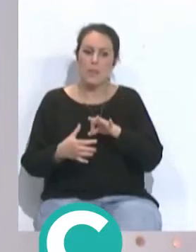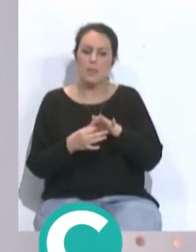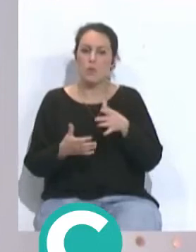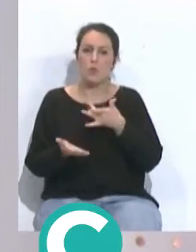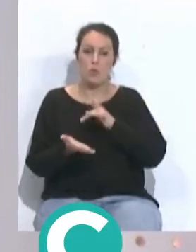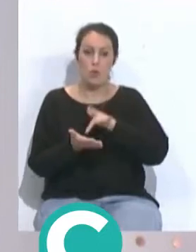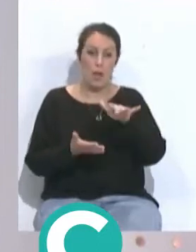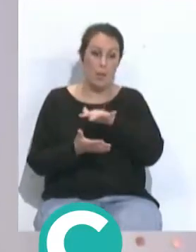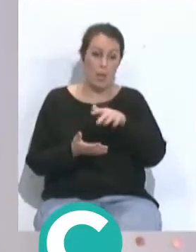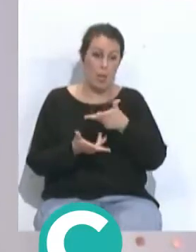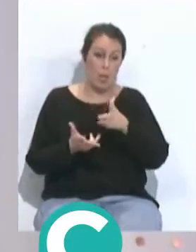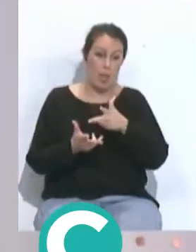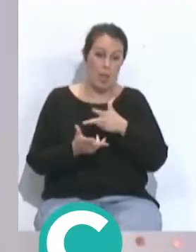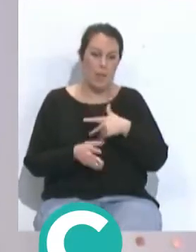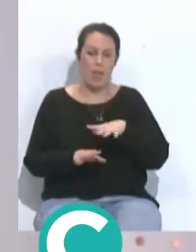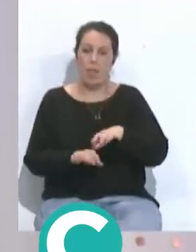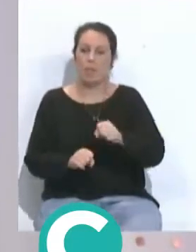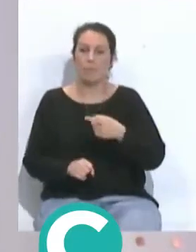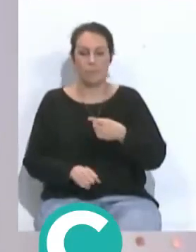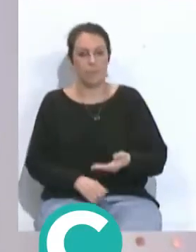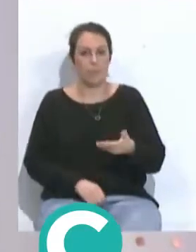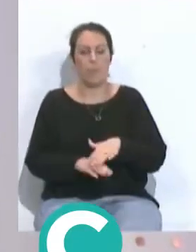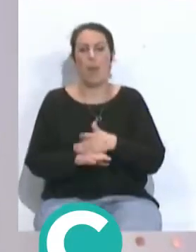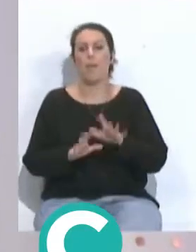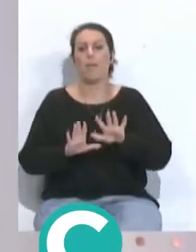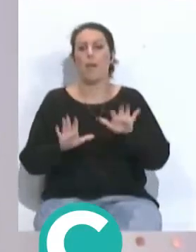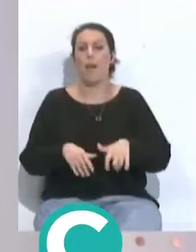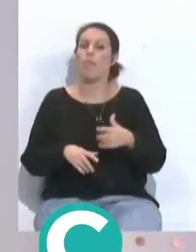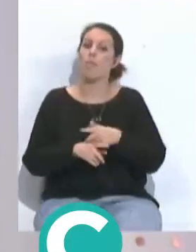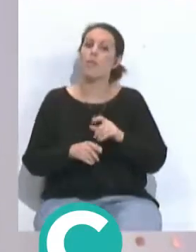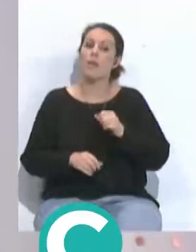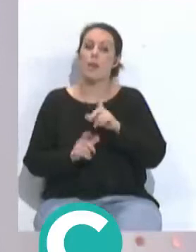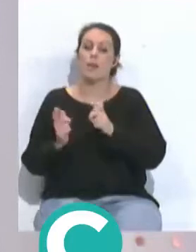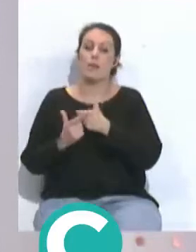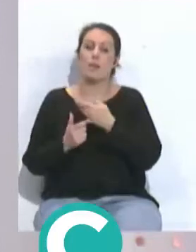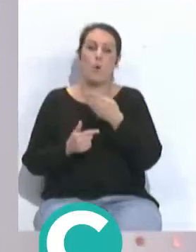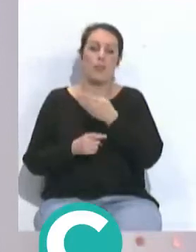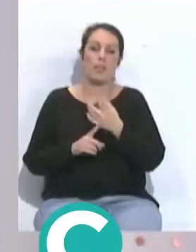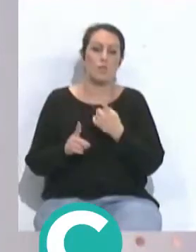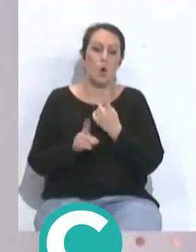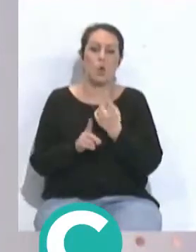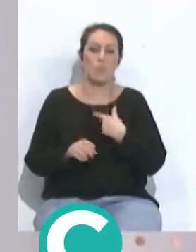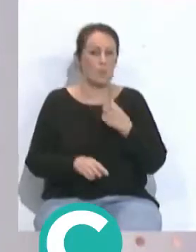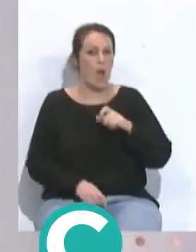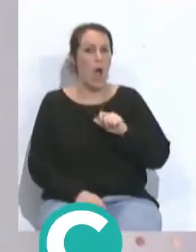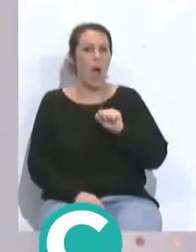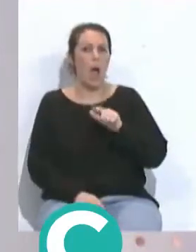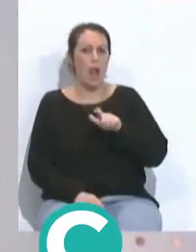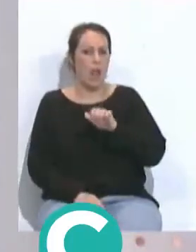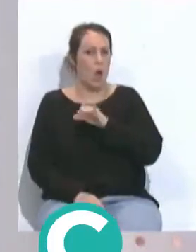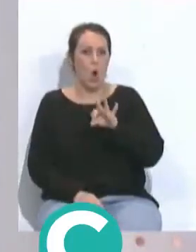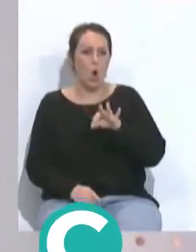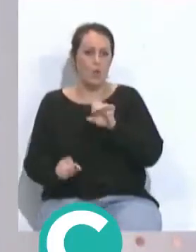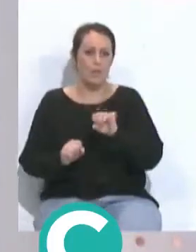espacios puede resultar realmente determinante para que el Cádiz le haga daño al equipo de Hay el trabajo que hace también Alejo en el aspecto